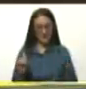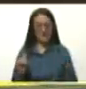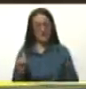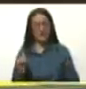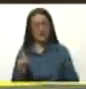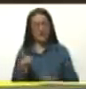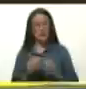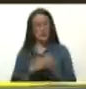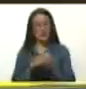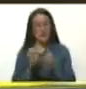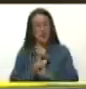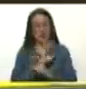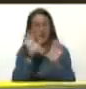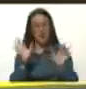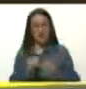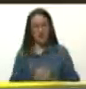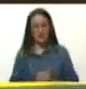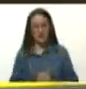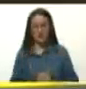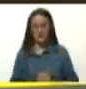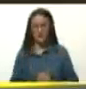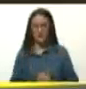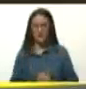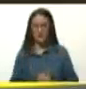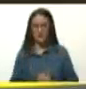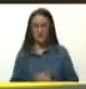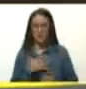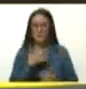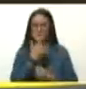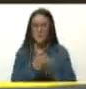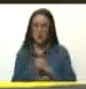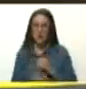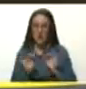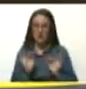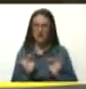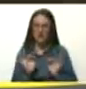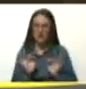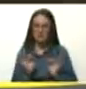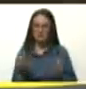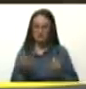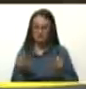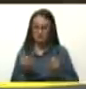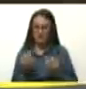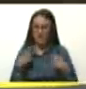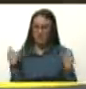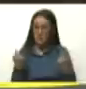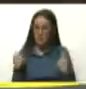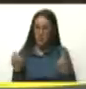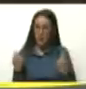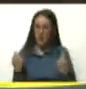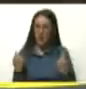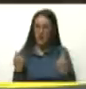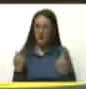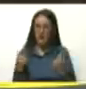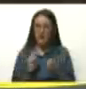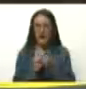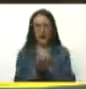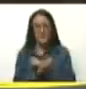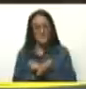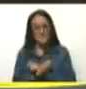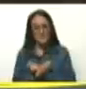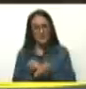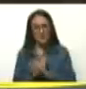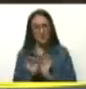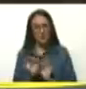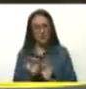liderazgo claro, con un proyecto absolutamente popular de cambio radical